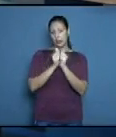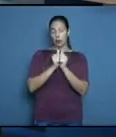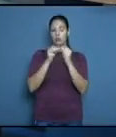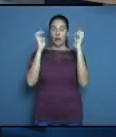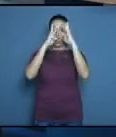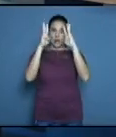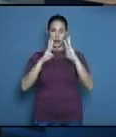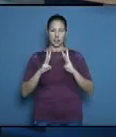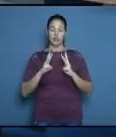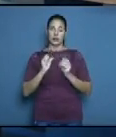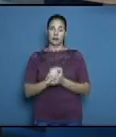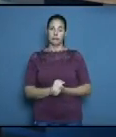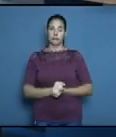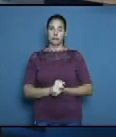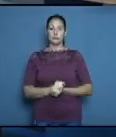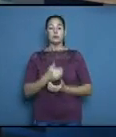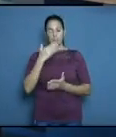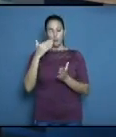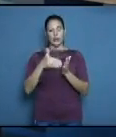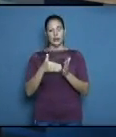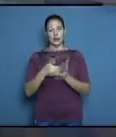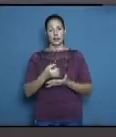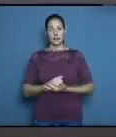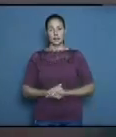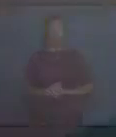aldia.cu Buenas tardes